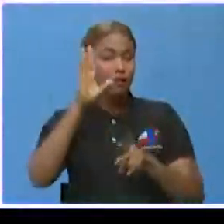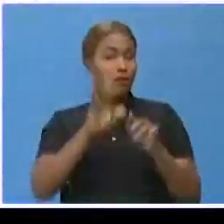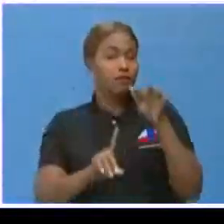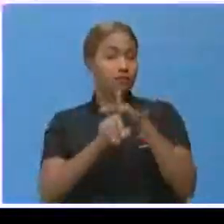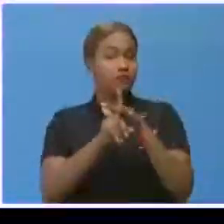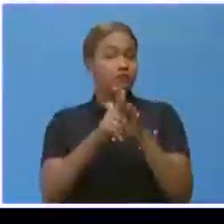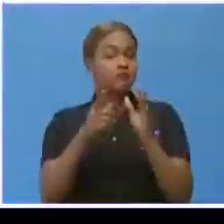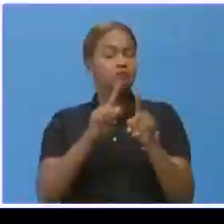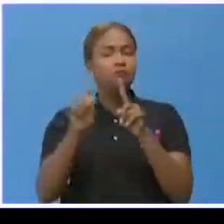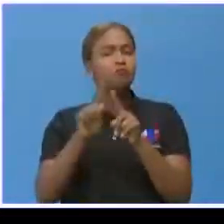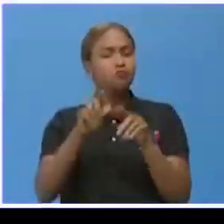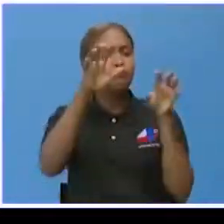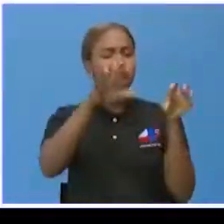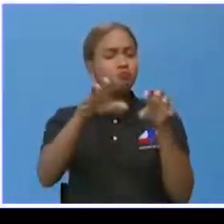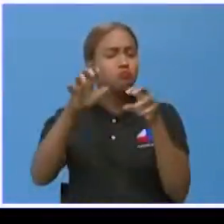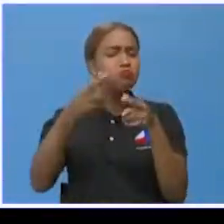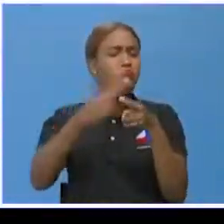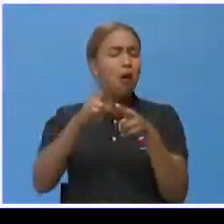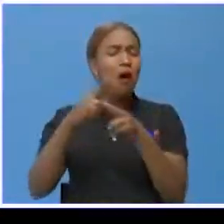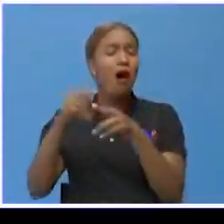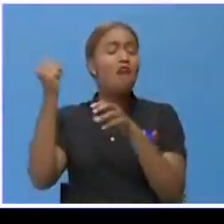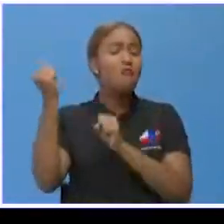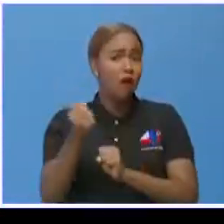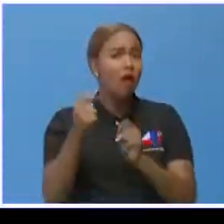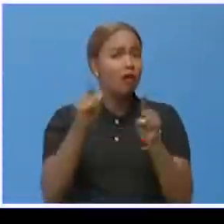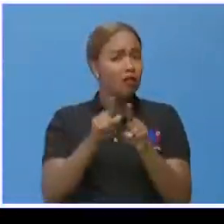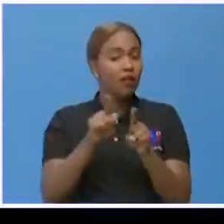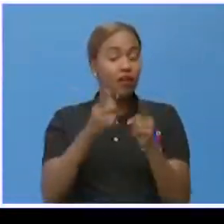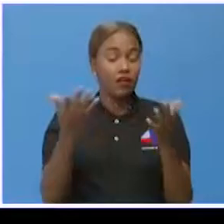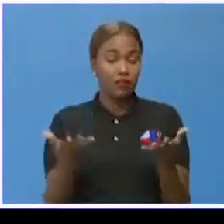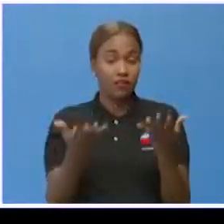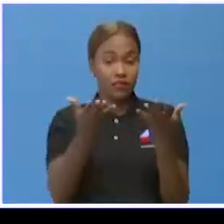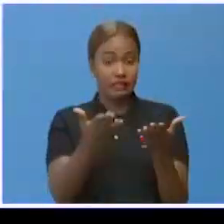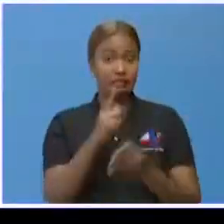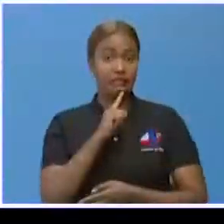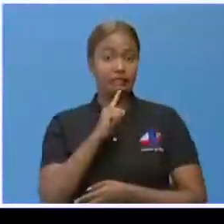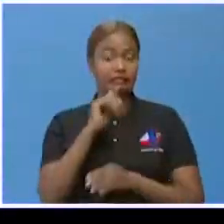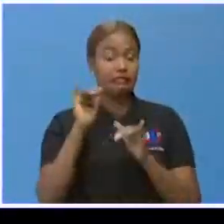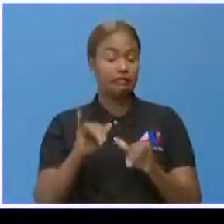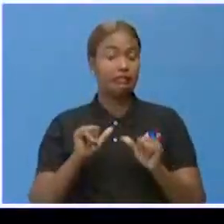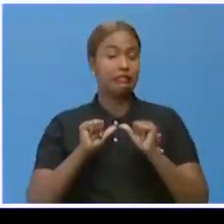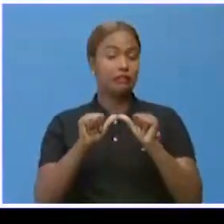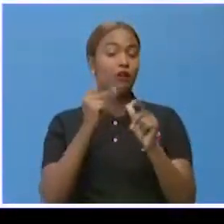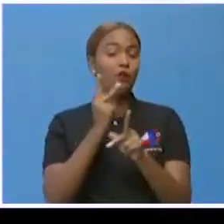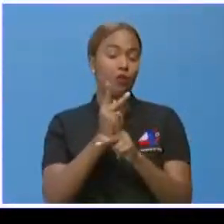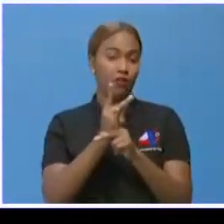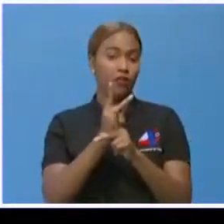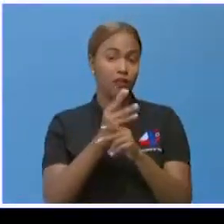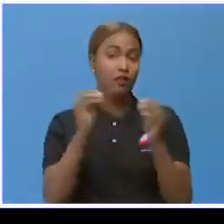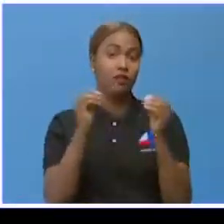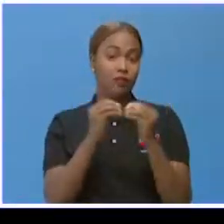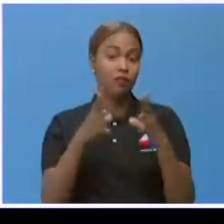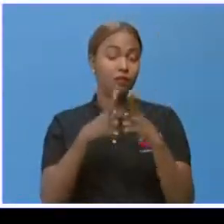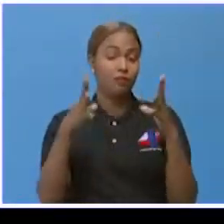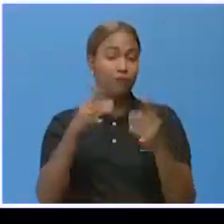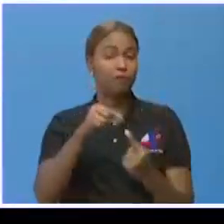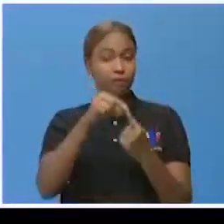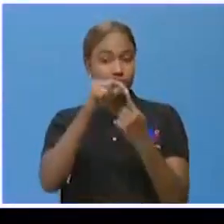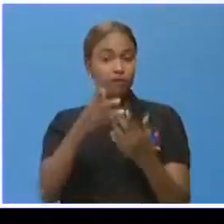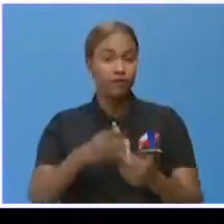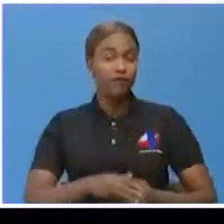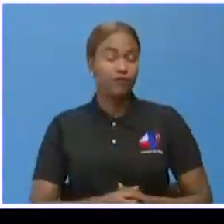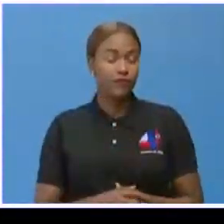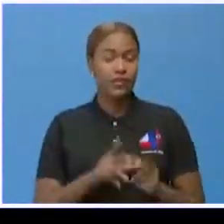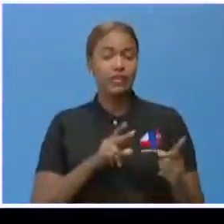generar ciertos aguaceros y moderados a fuertes y en donde pues ciertamente hay que mantener un cuidado muy pero muy especial.